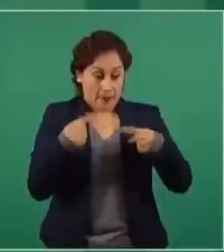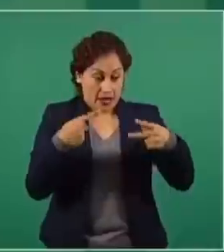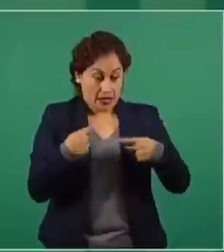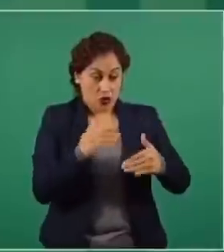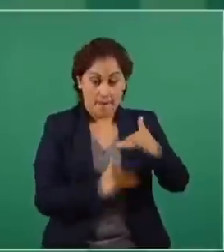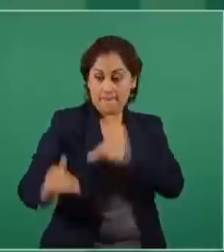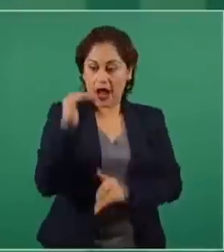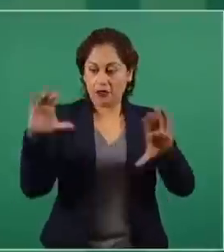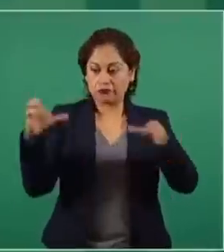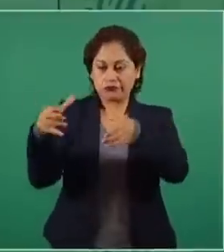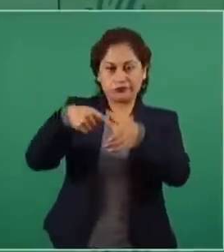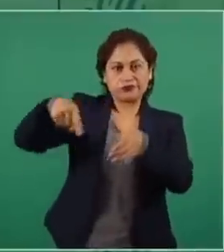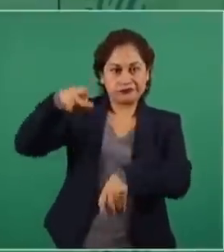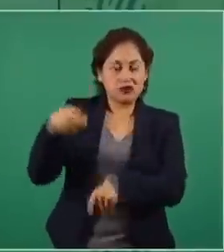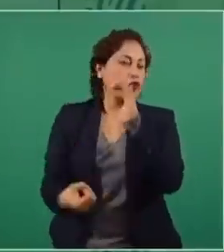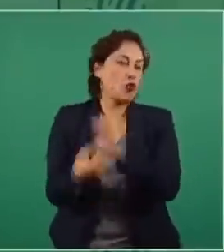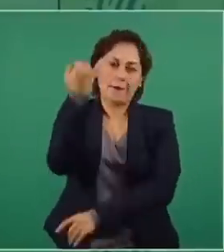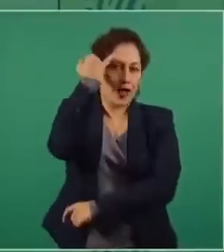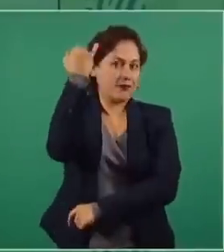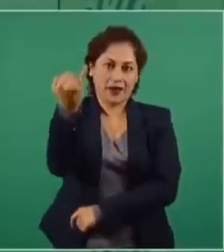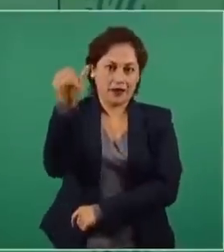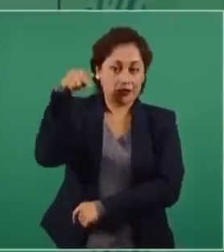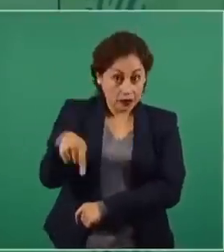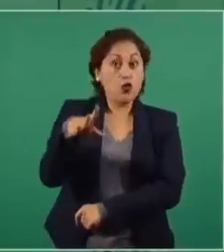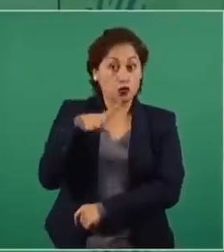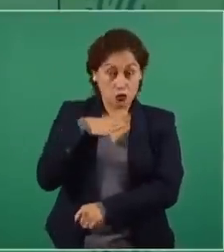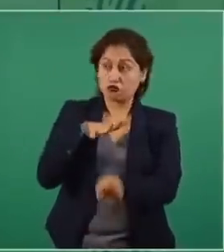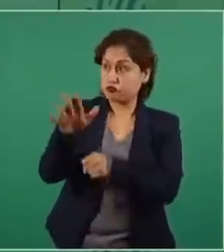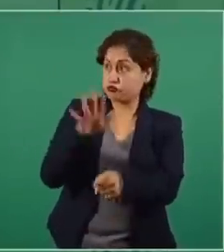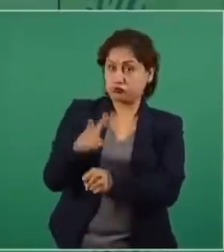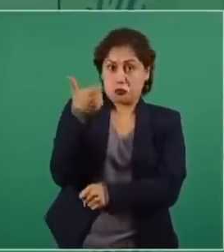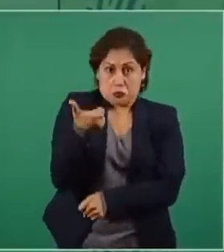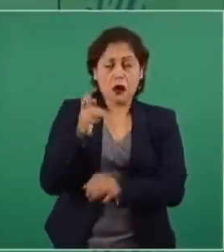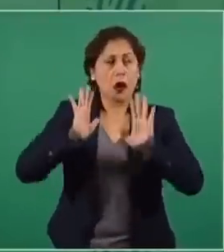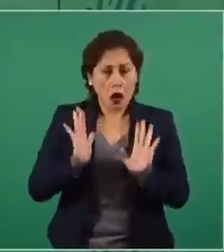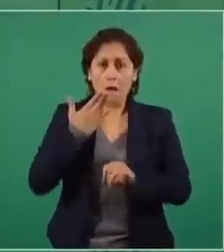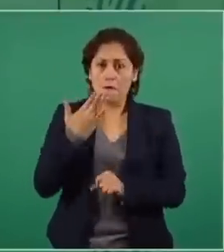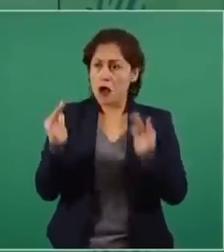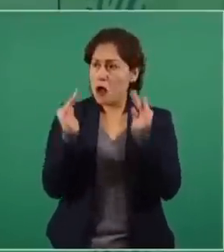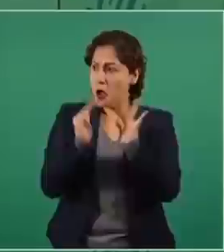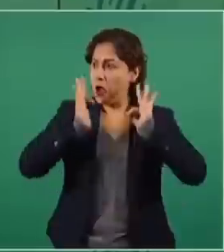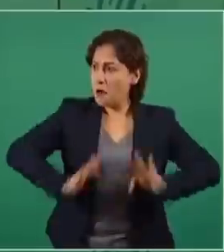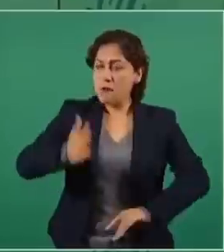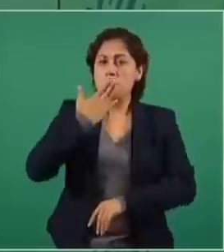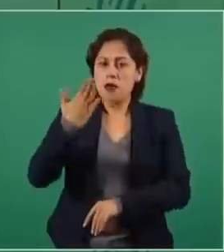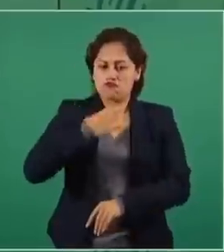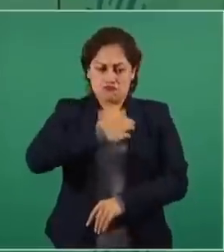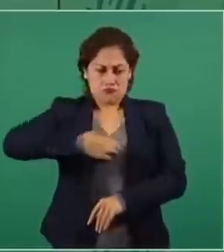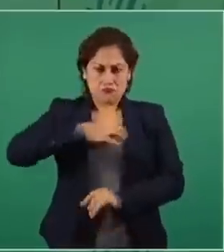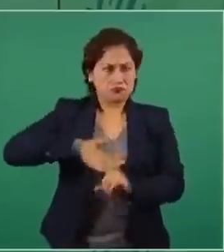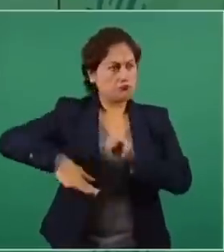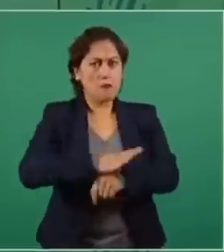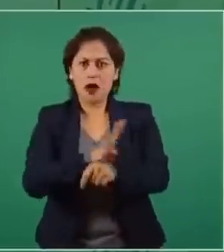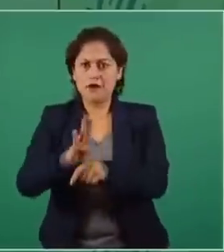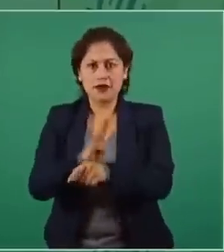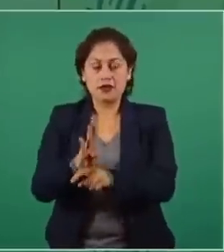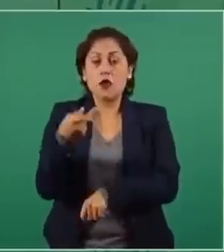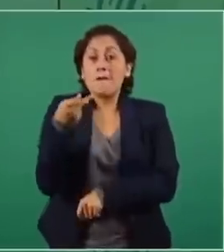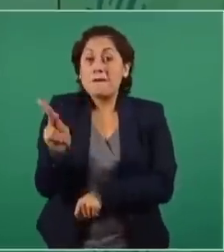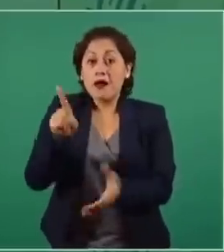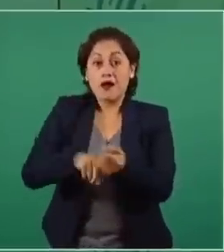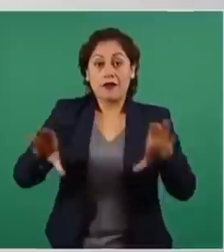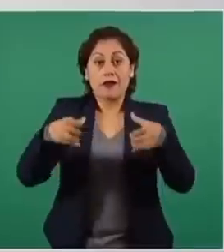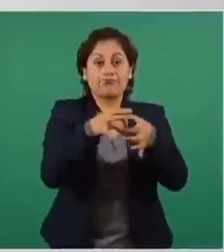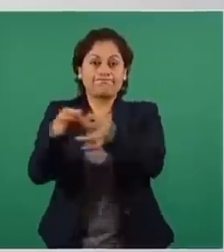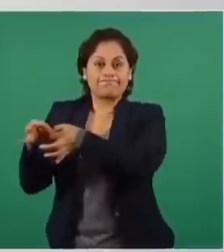se tengan ingresos, se tengan los satisfactores básicos para vivir y ser feliz. Con solidaridad, con